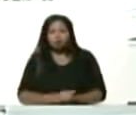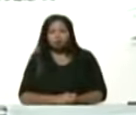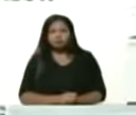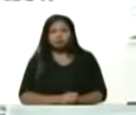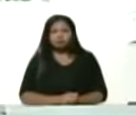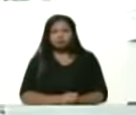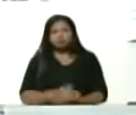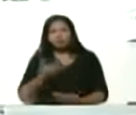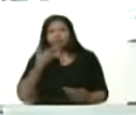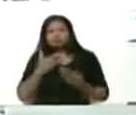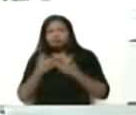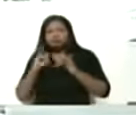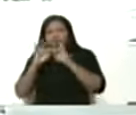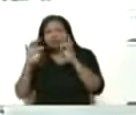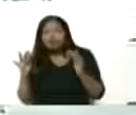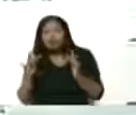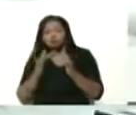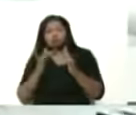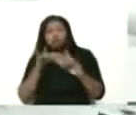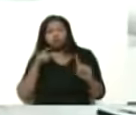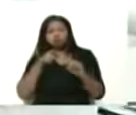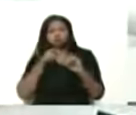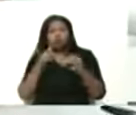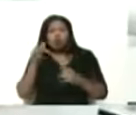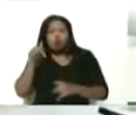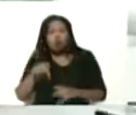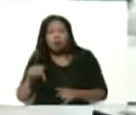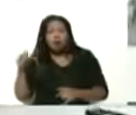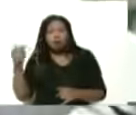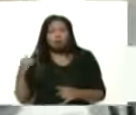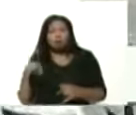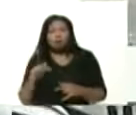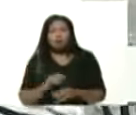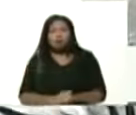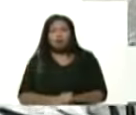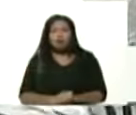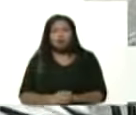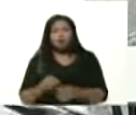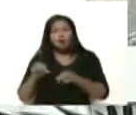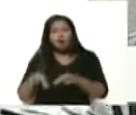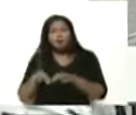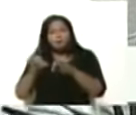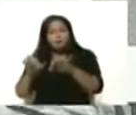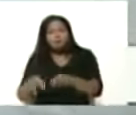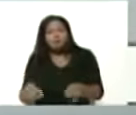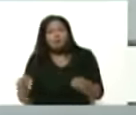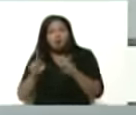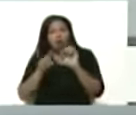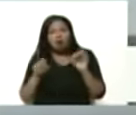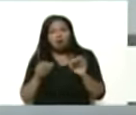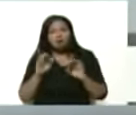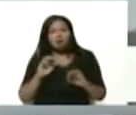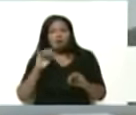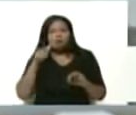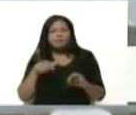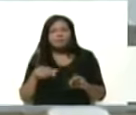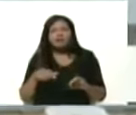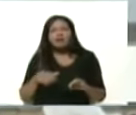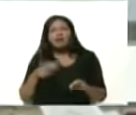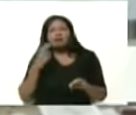gracias a eso a ese contacto directo hoy tenemos el Fertigrano el Ferticacao el